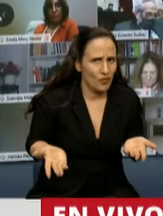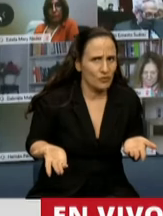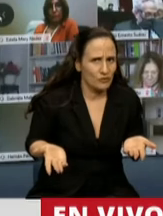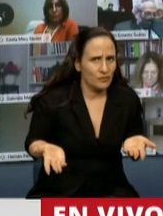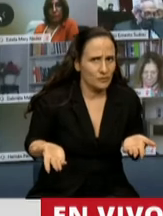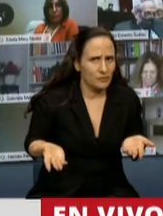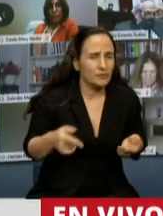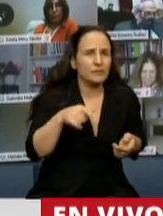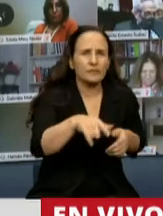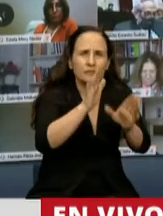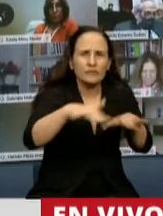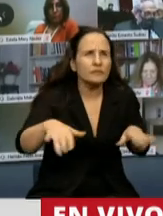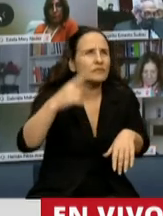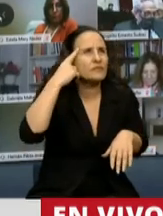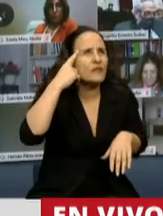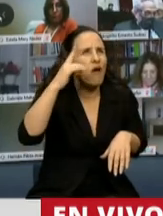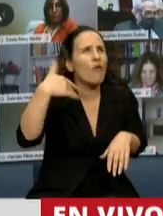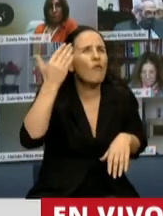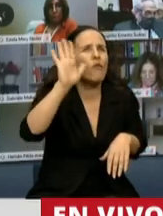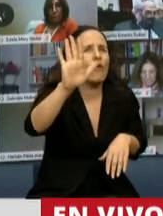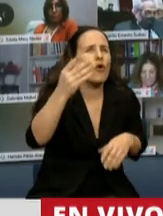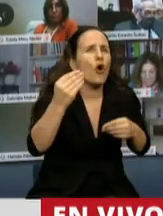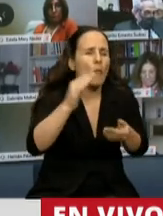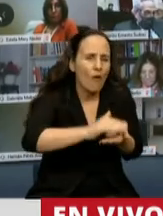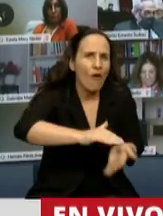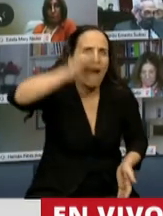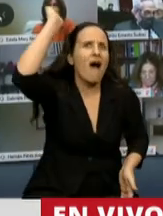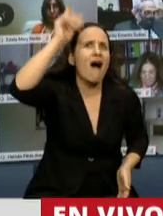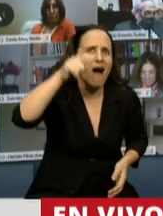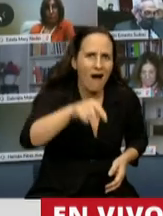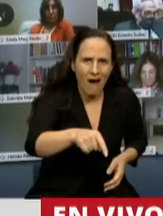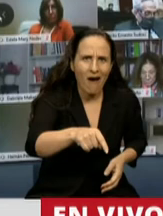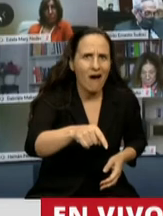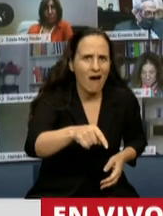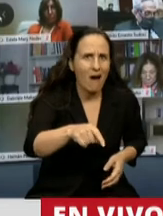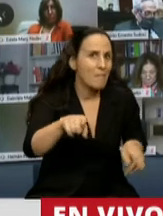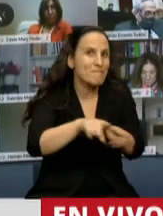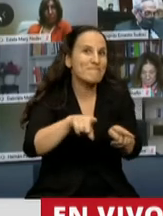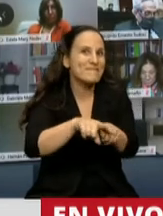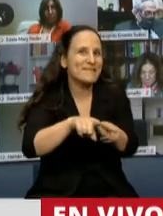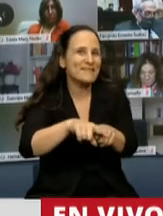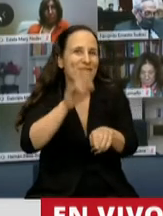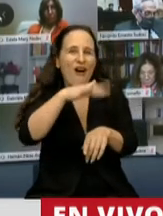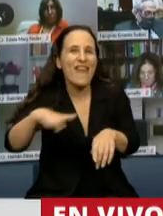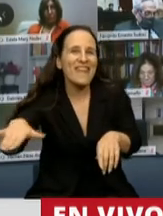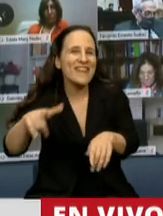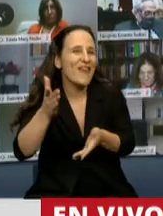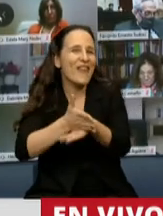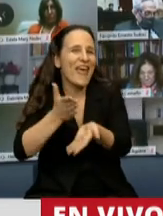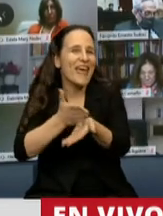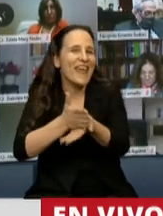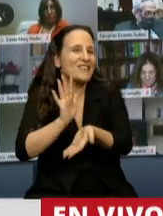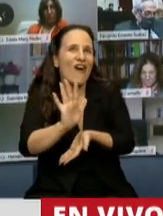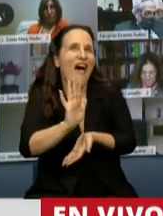en tener un desarrollo humano como todos los niños deberían tener derecho a tener.